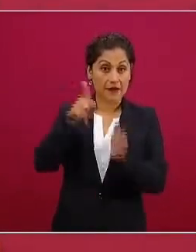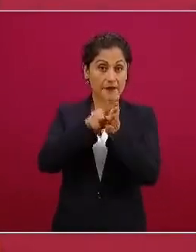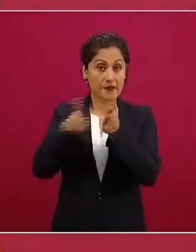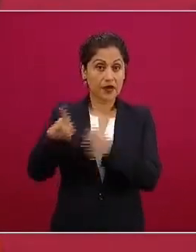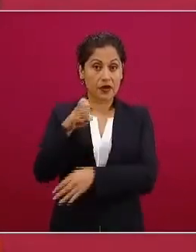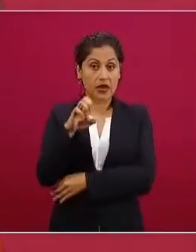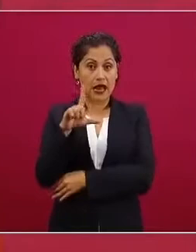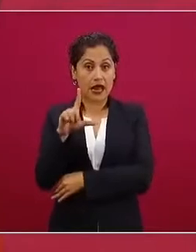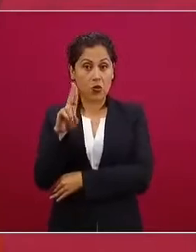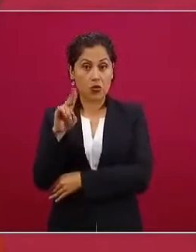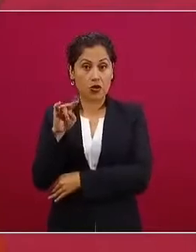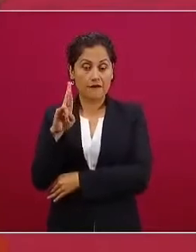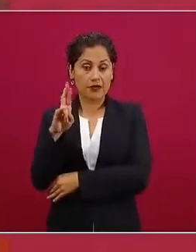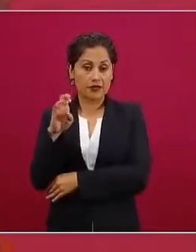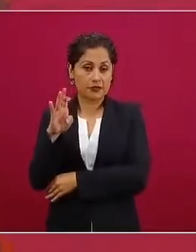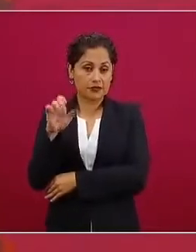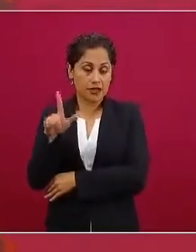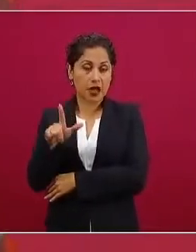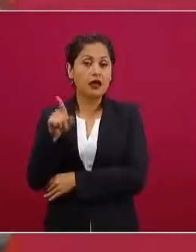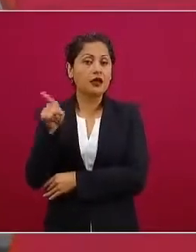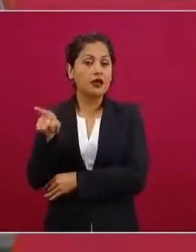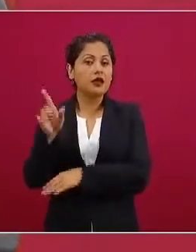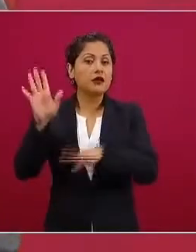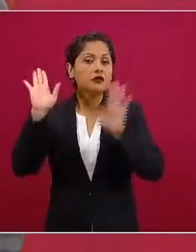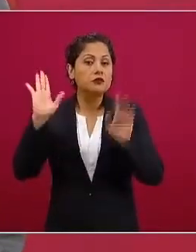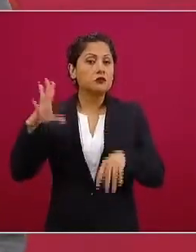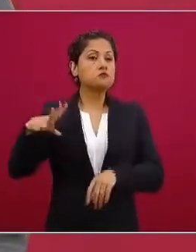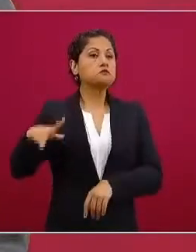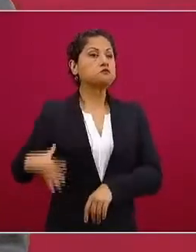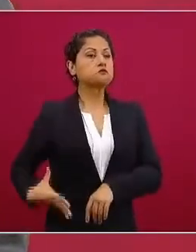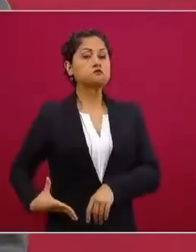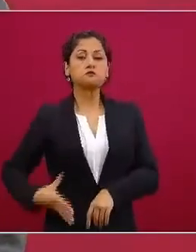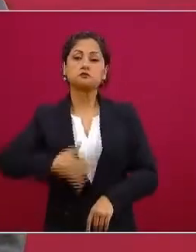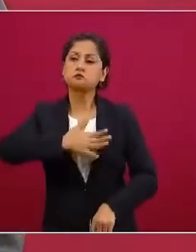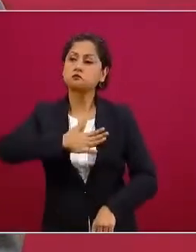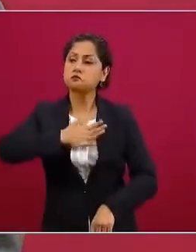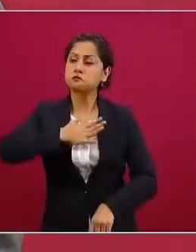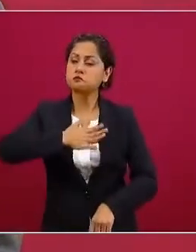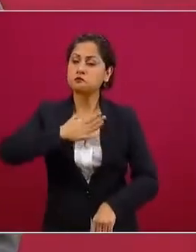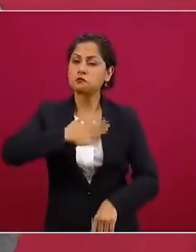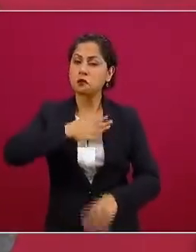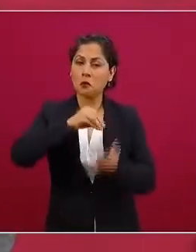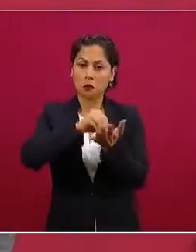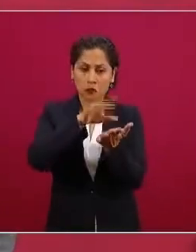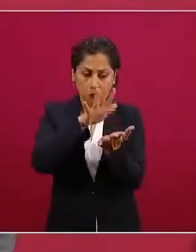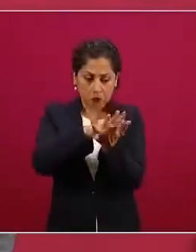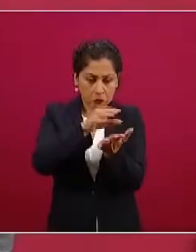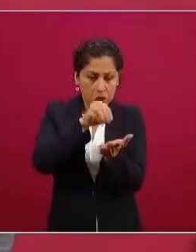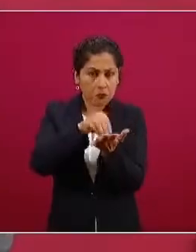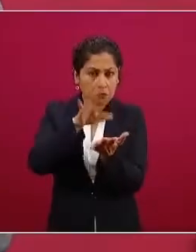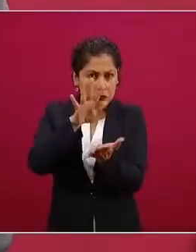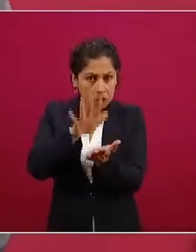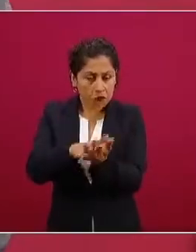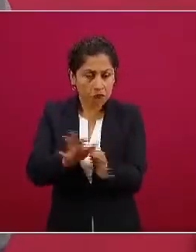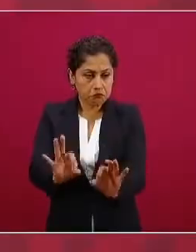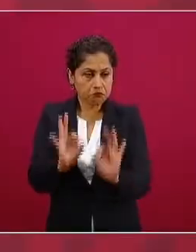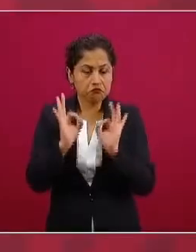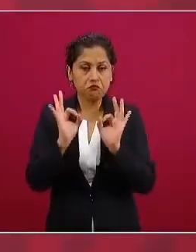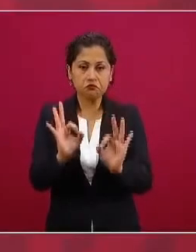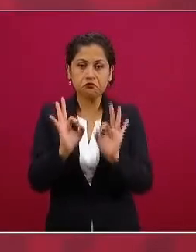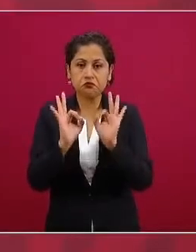tenían una línea editorial gobiardista pero